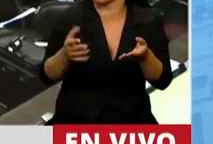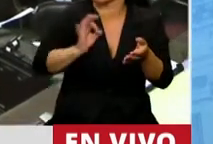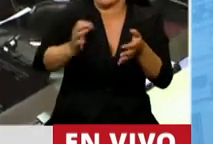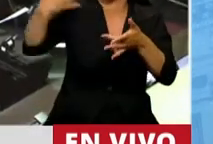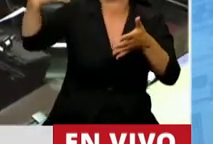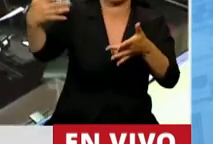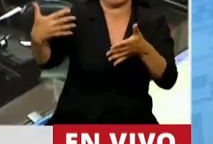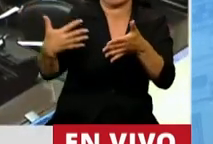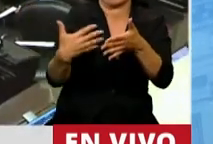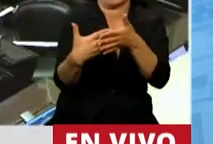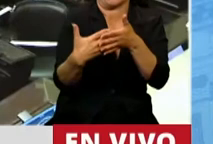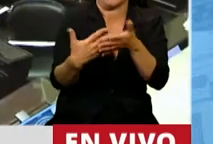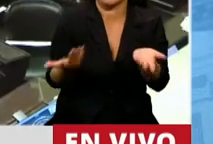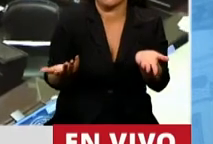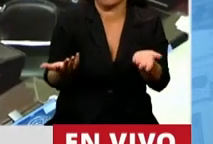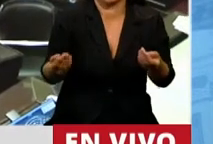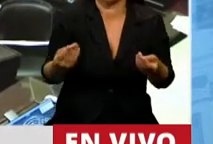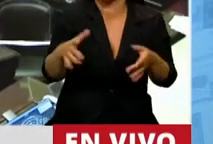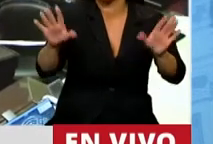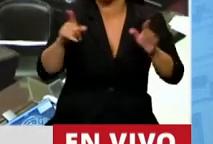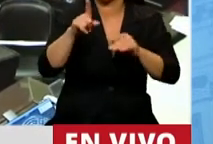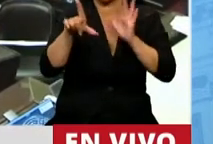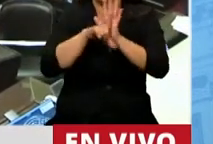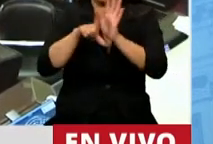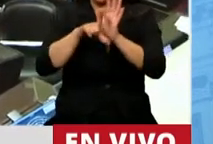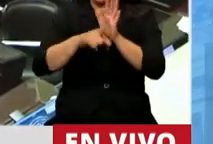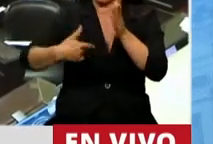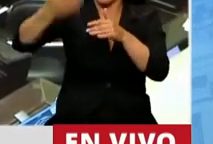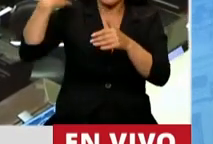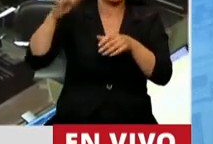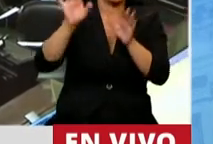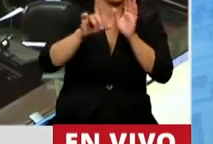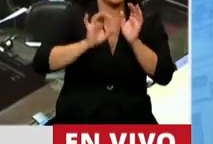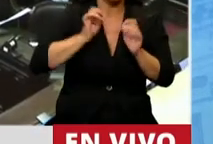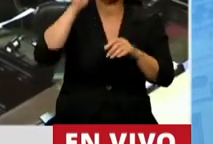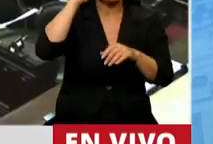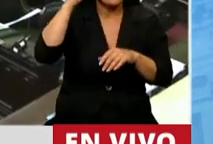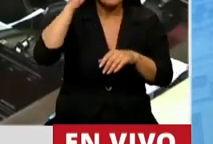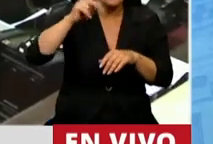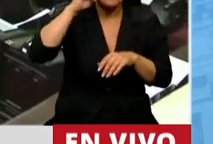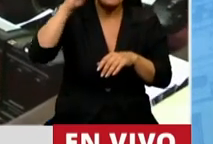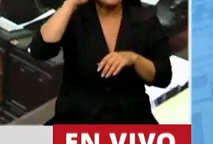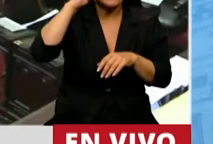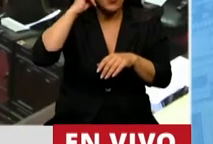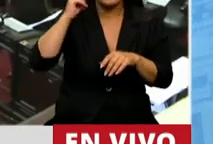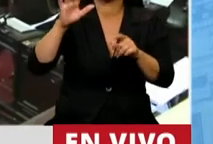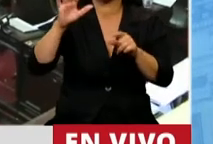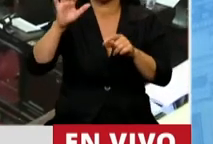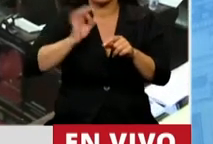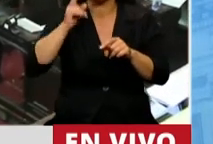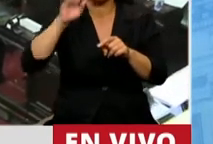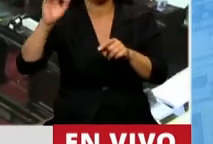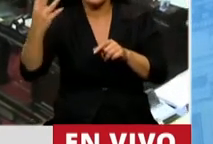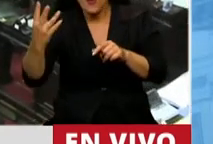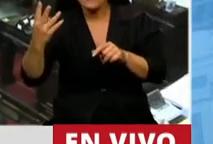historia. Porque si no, con haber cumplido la ley de convertibilidad fiscal del 99, la responsabilidad fiscal del 2004 y